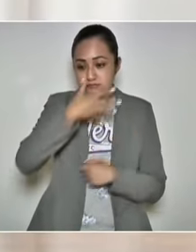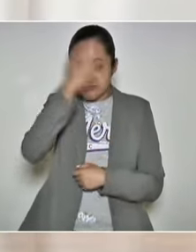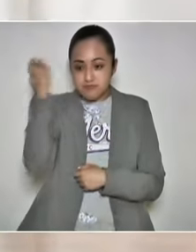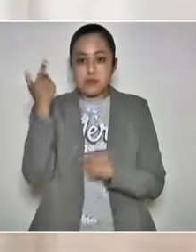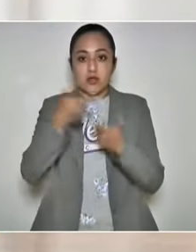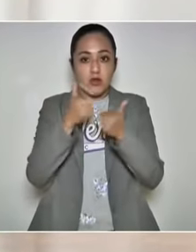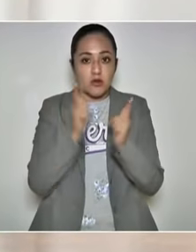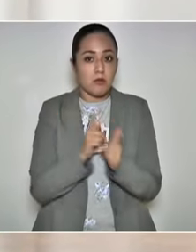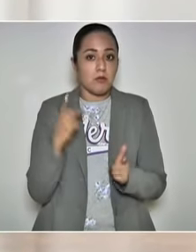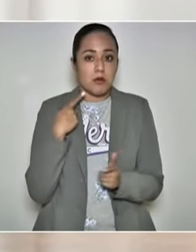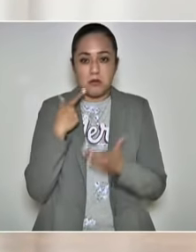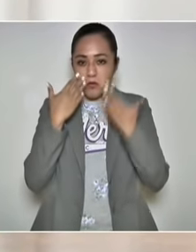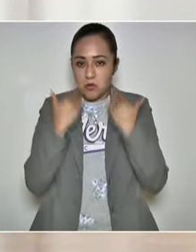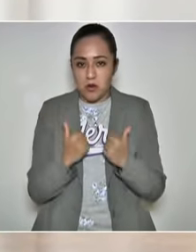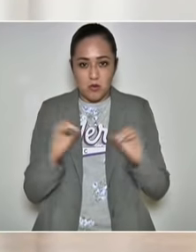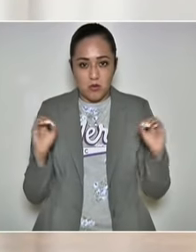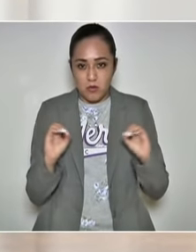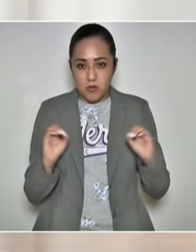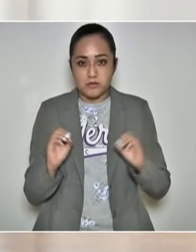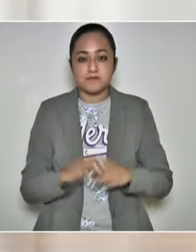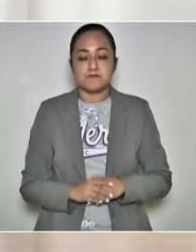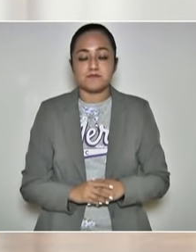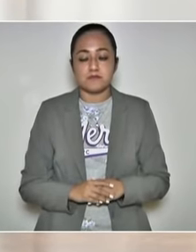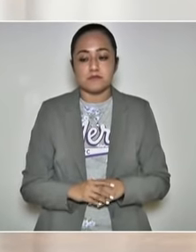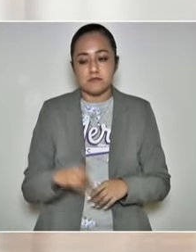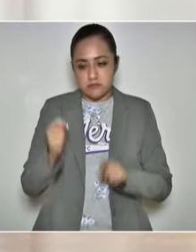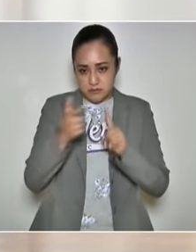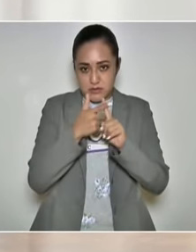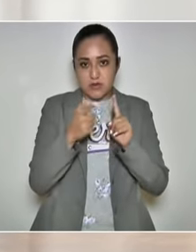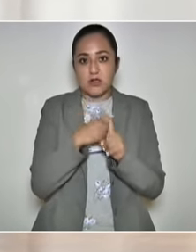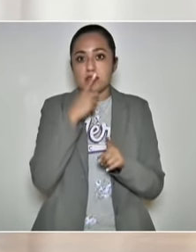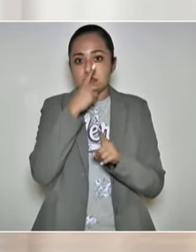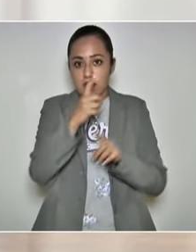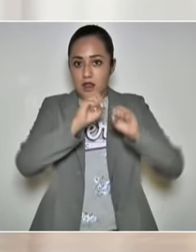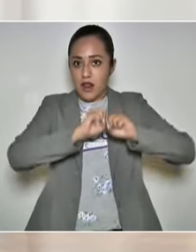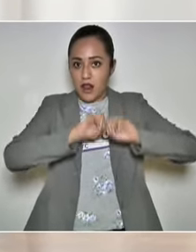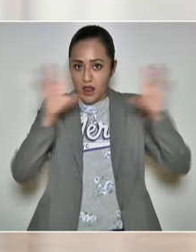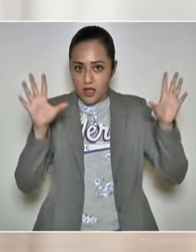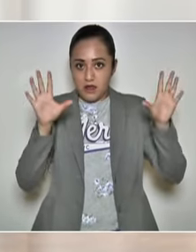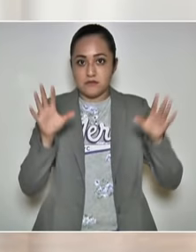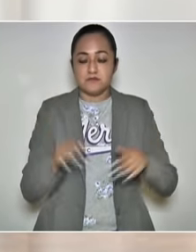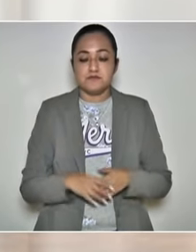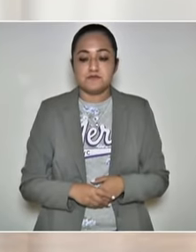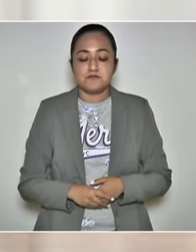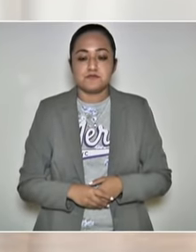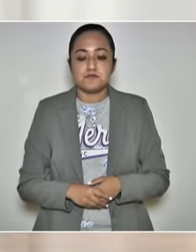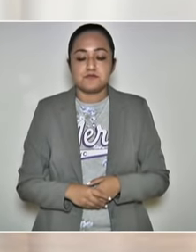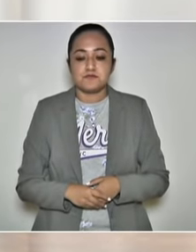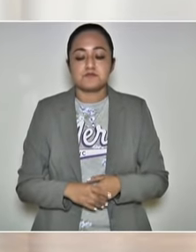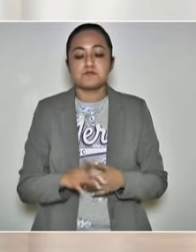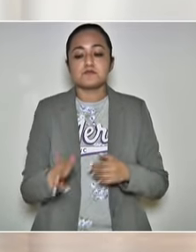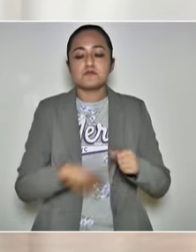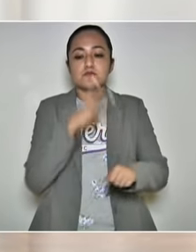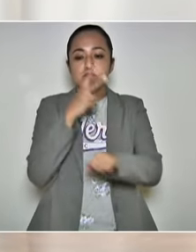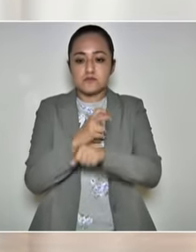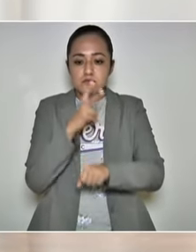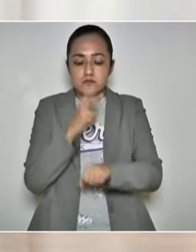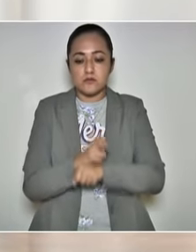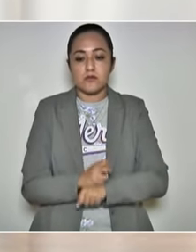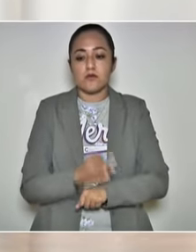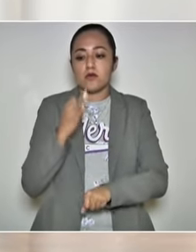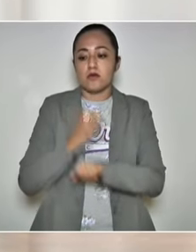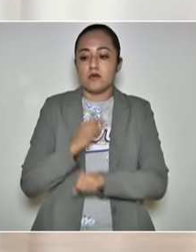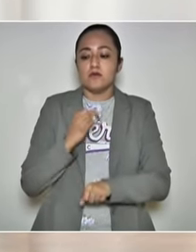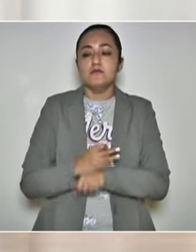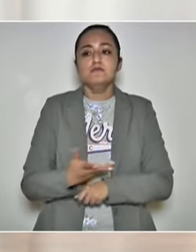partidos políticos. Eso es lo primero que hay que dejar claro. Lo segundo es que tenemos un